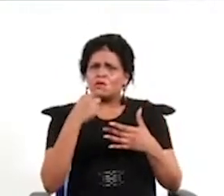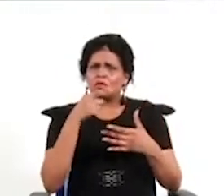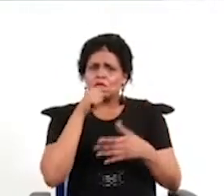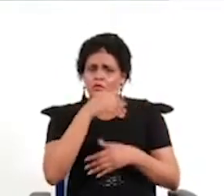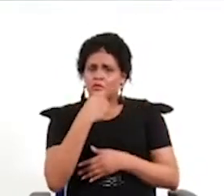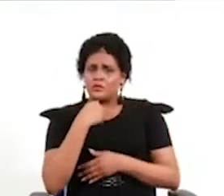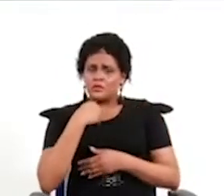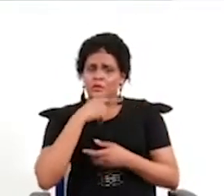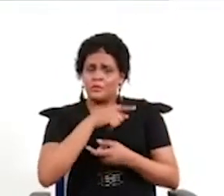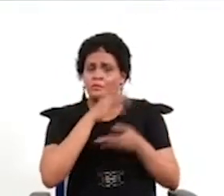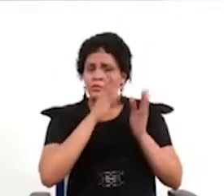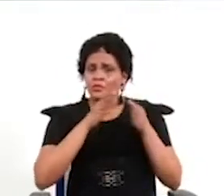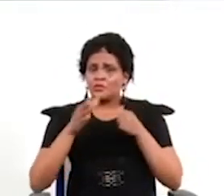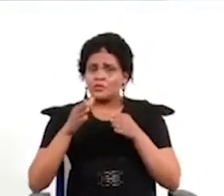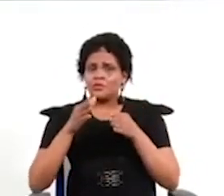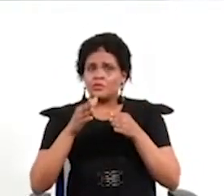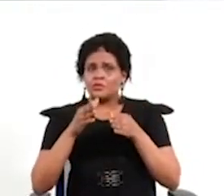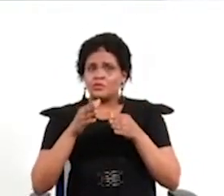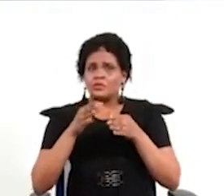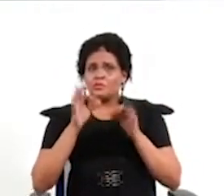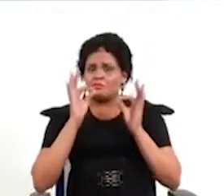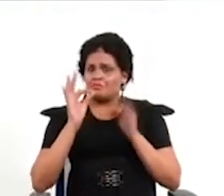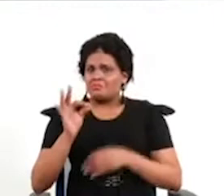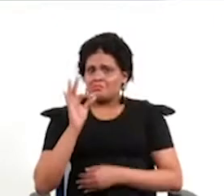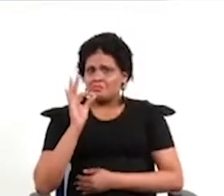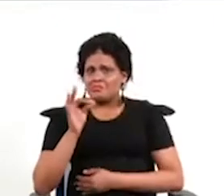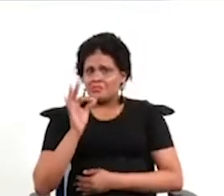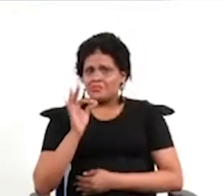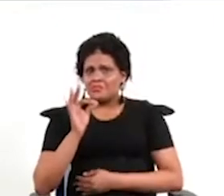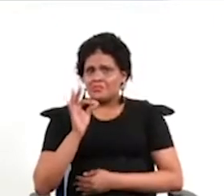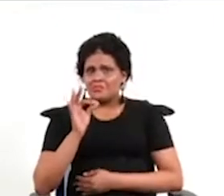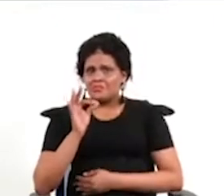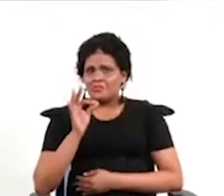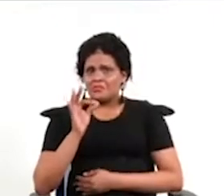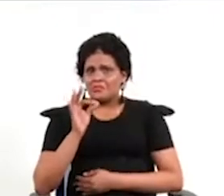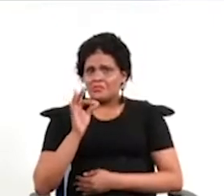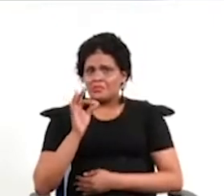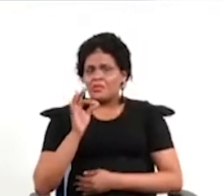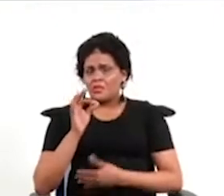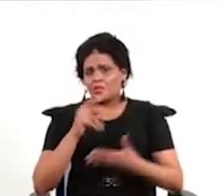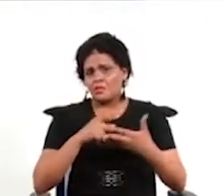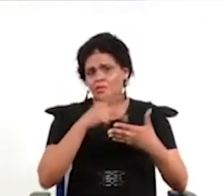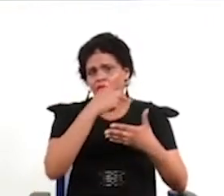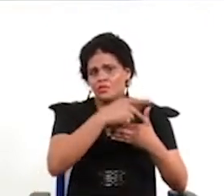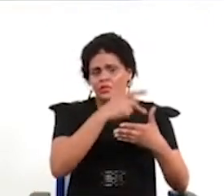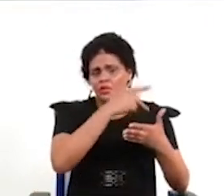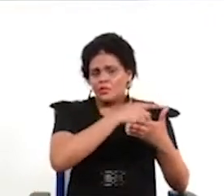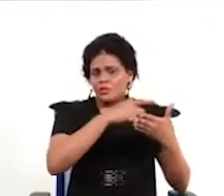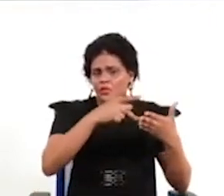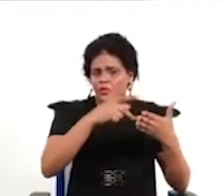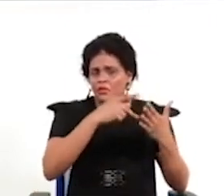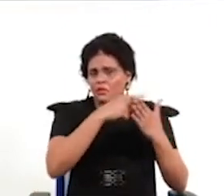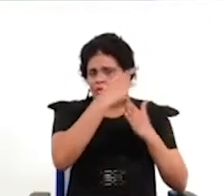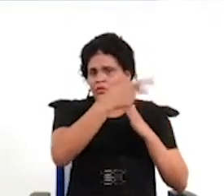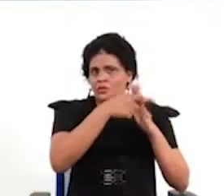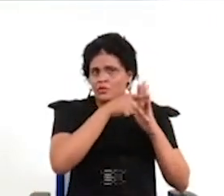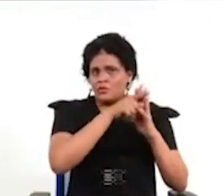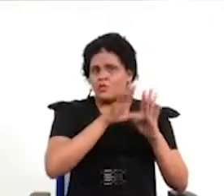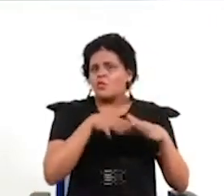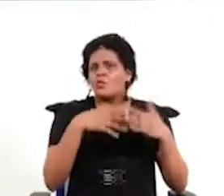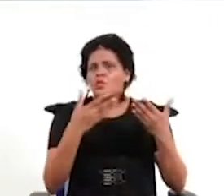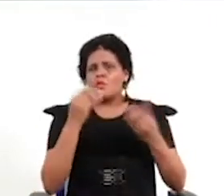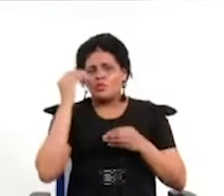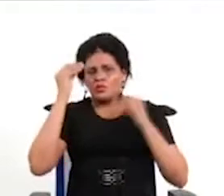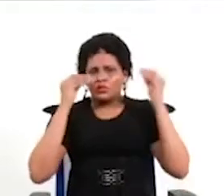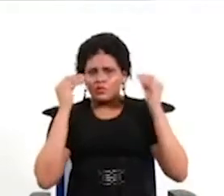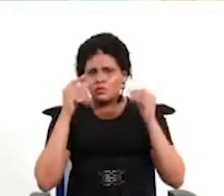de cambio constitucional que estaban muy bien orientados desde el mismo poder ¿cómo evitar eso?